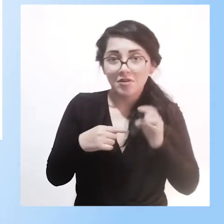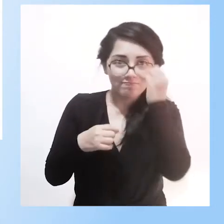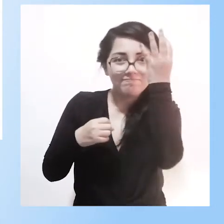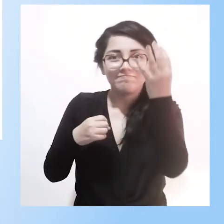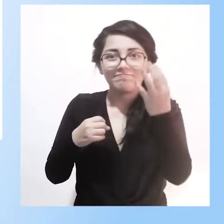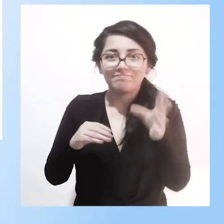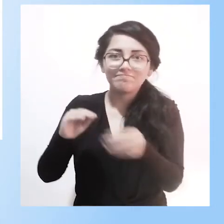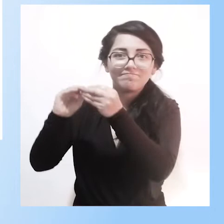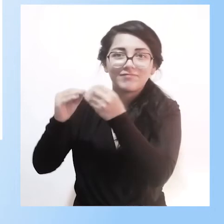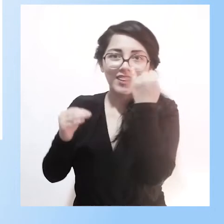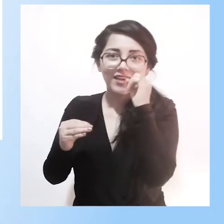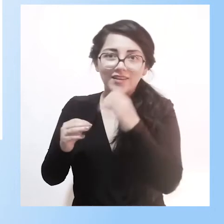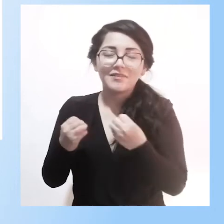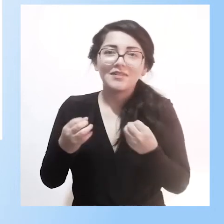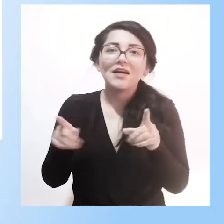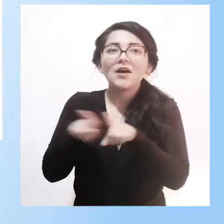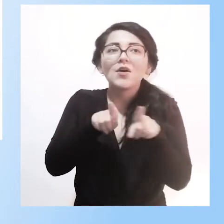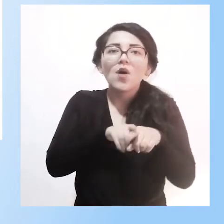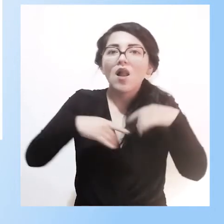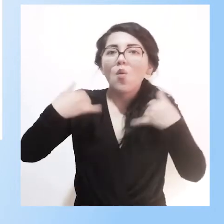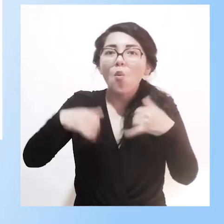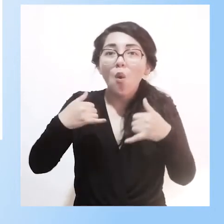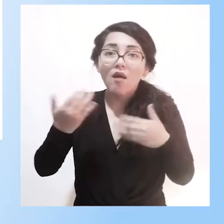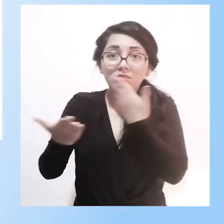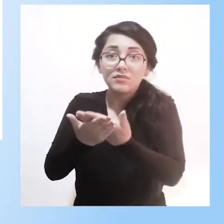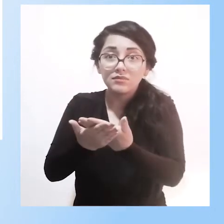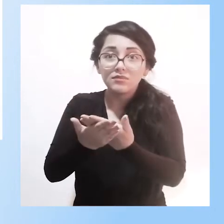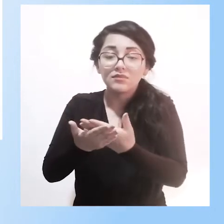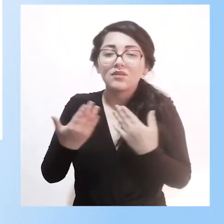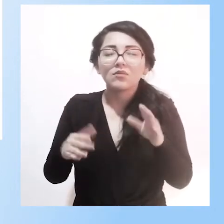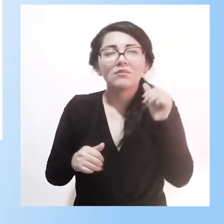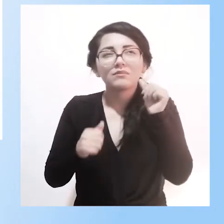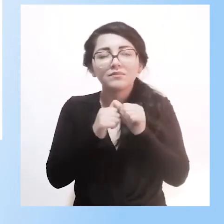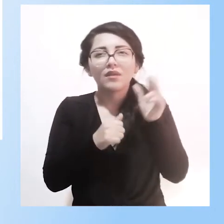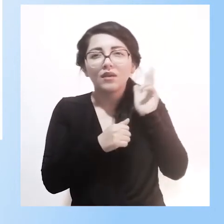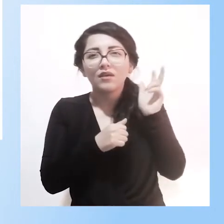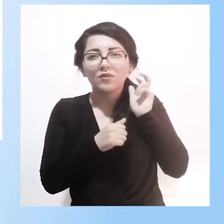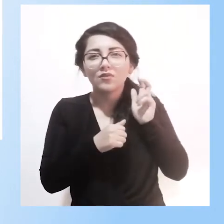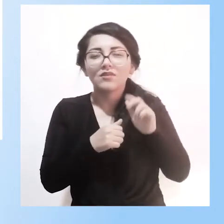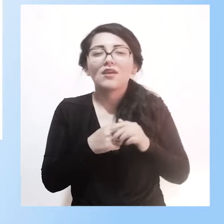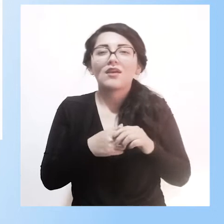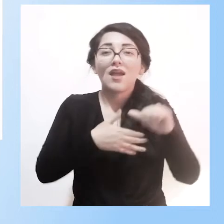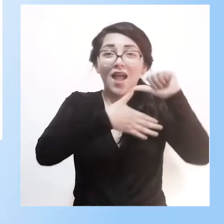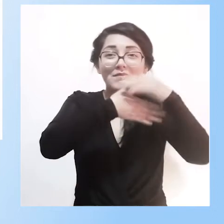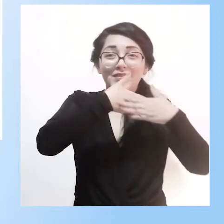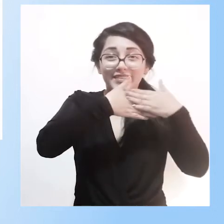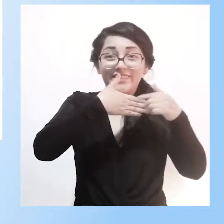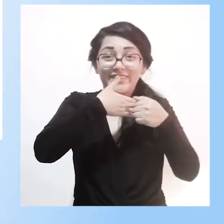La propuesta lúdica, yo escuché estos días a otros colegas latinos, americanos,